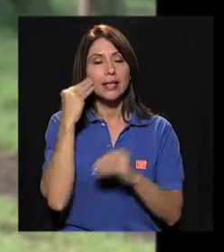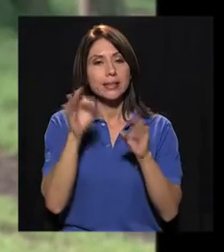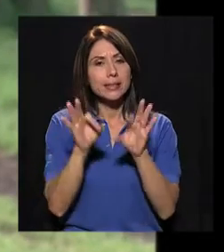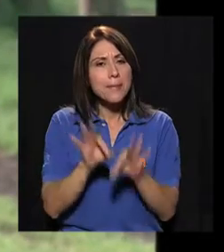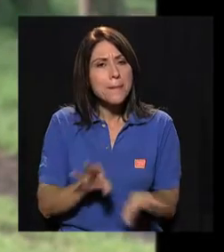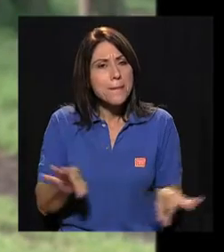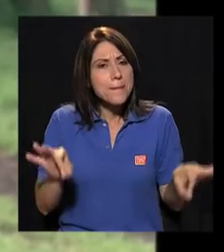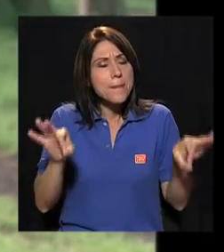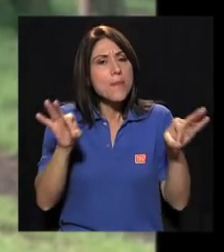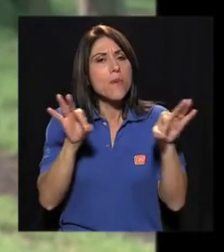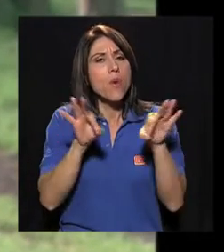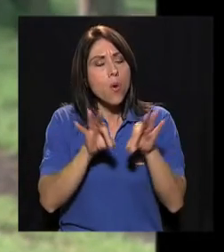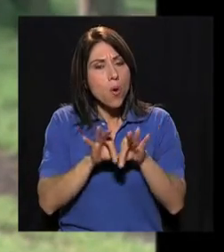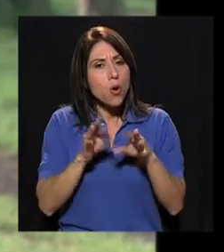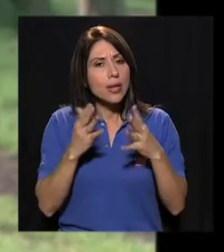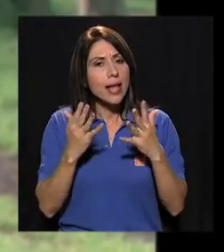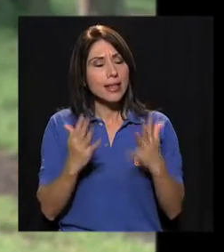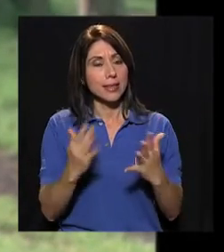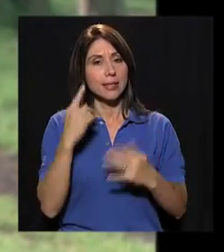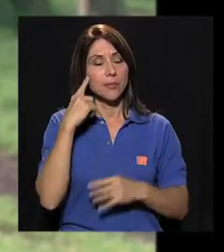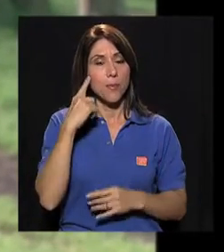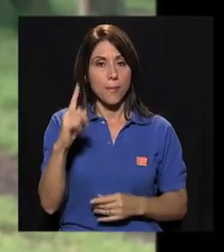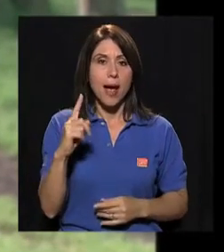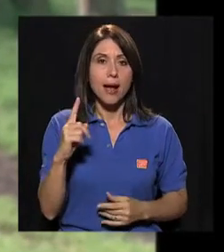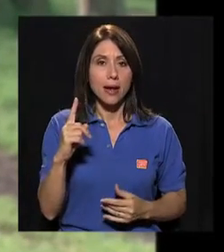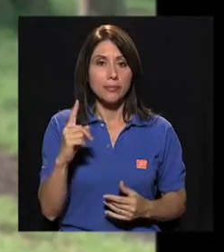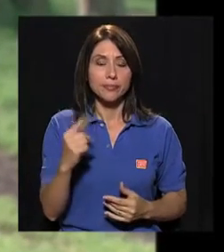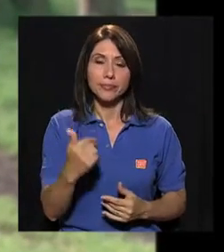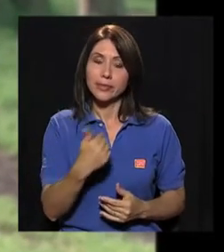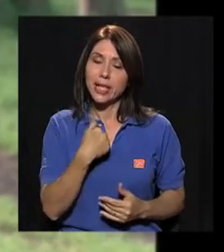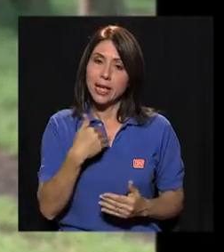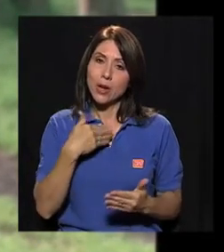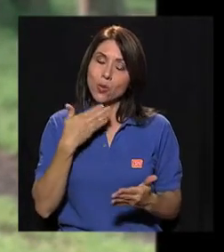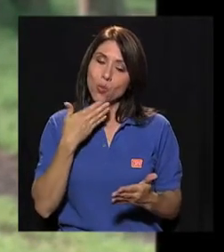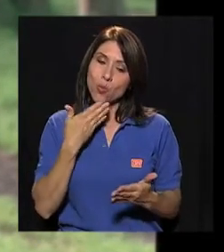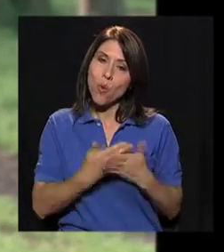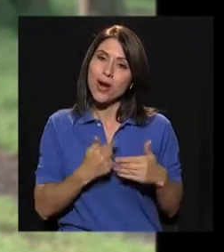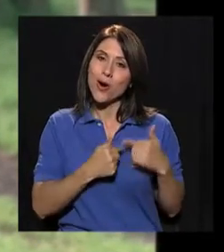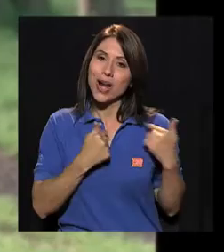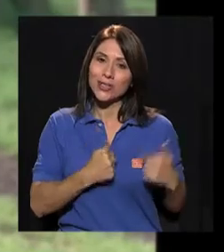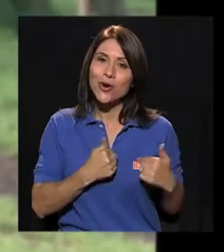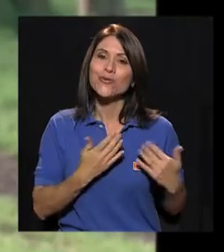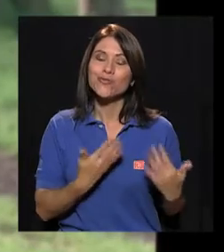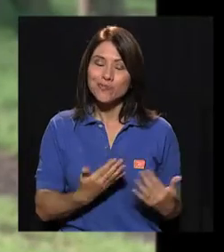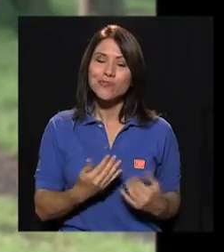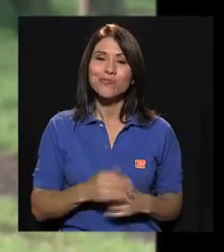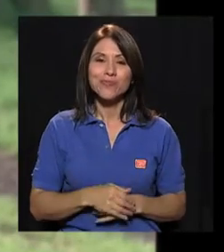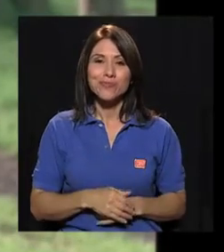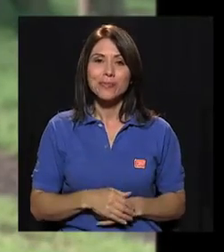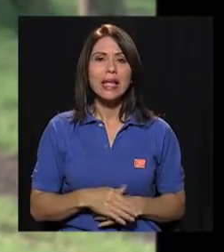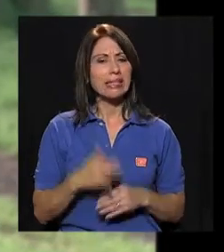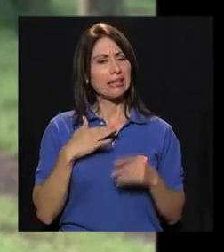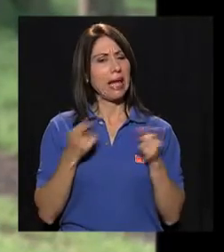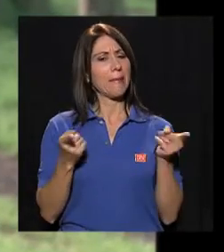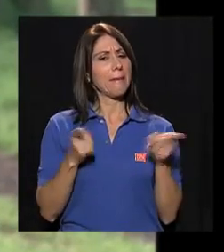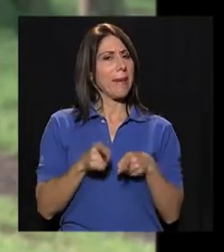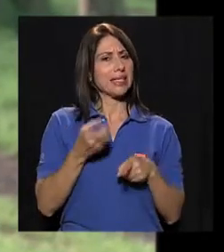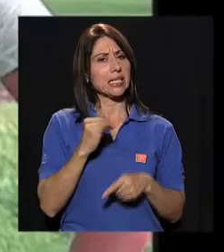Y también sé que es importantísimo, sobre todo para tener un buen corazón.